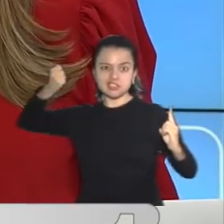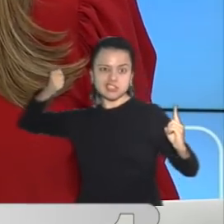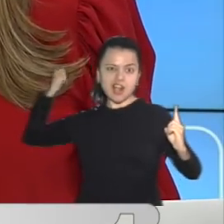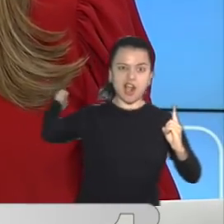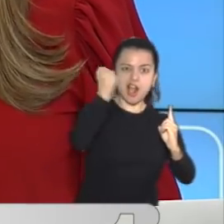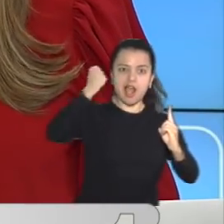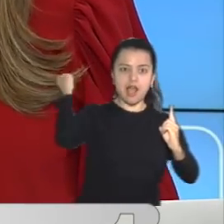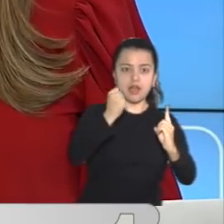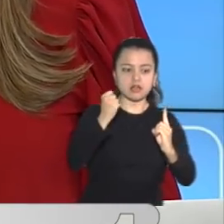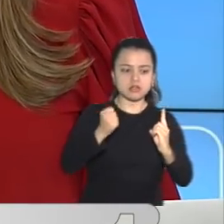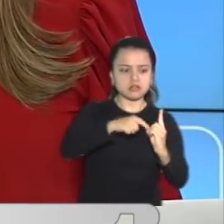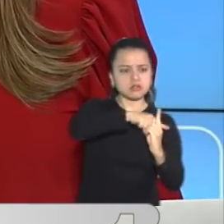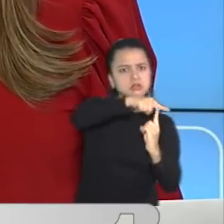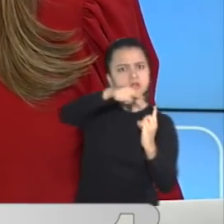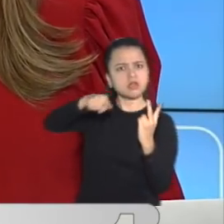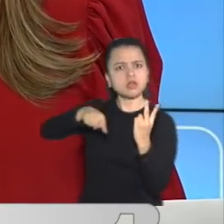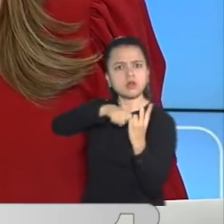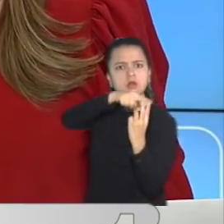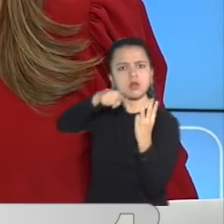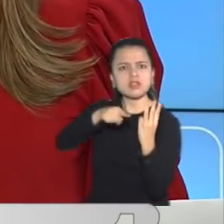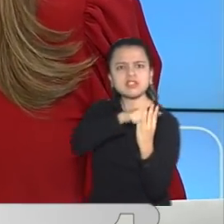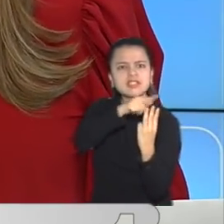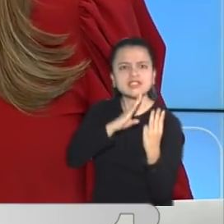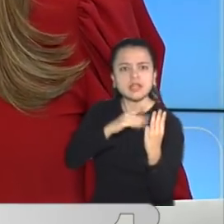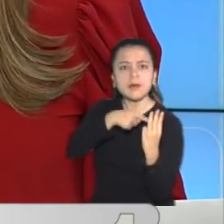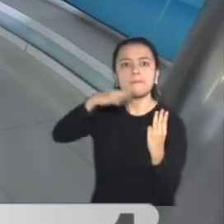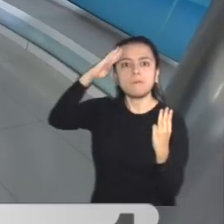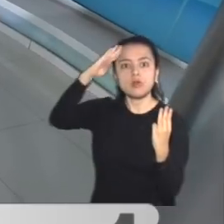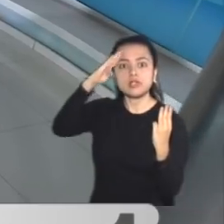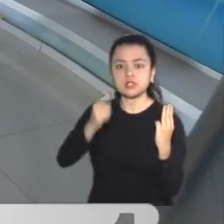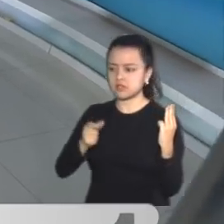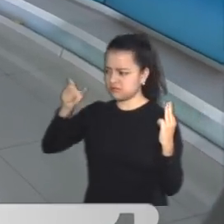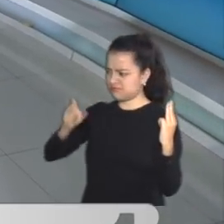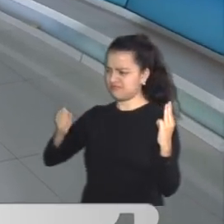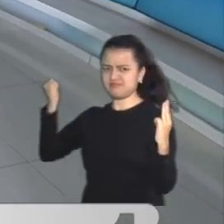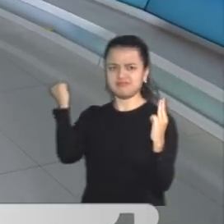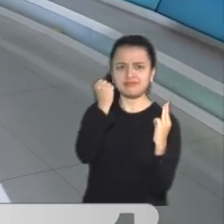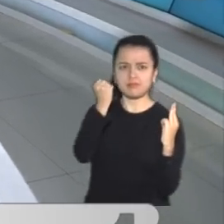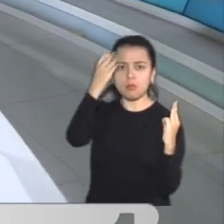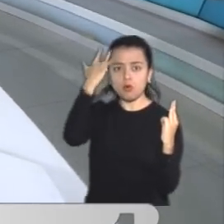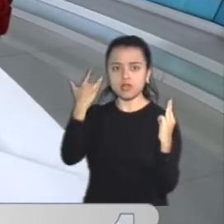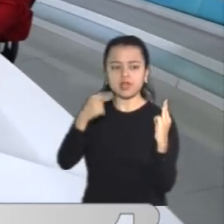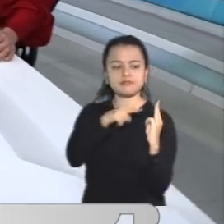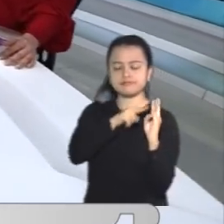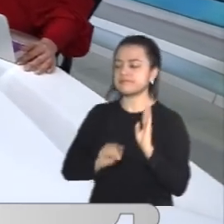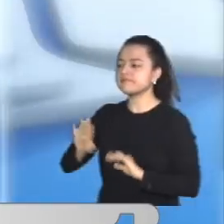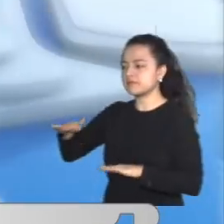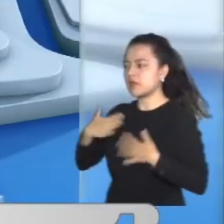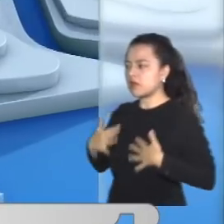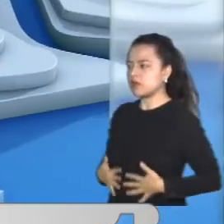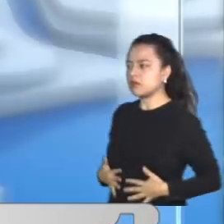varios uniformados cuando a estos le solicitaron una requisa. Evelyn, buenos días. ¿Qué va a pasar con el agresor?